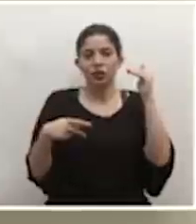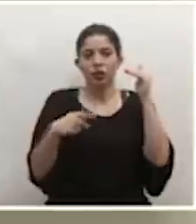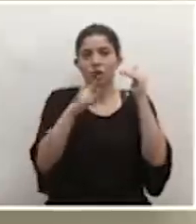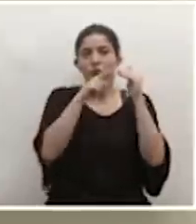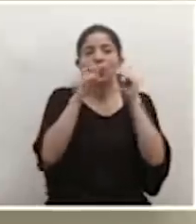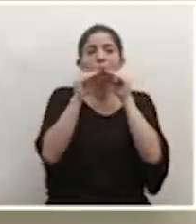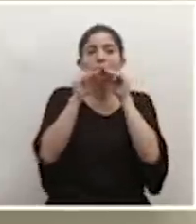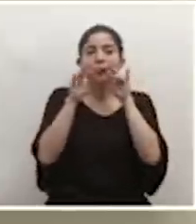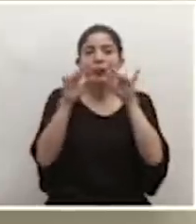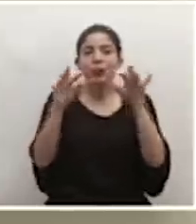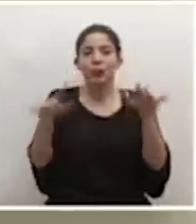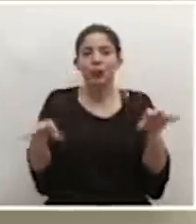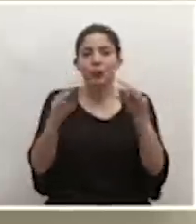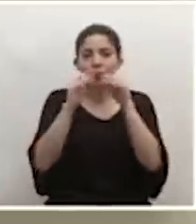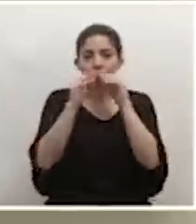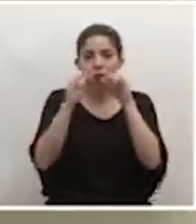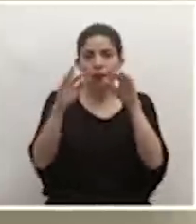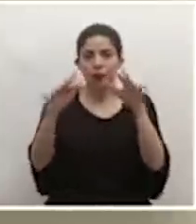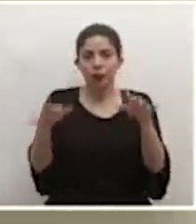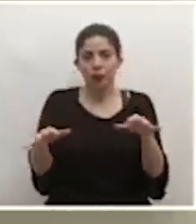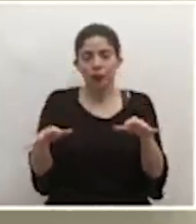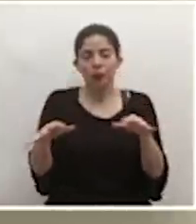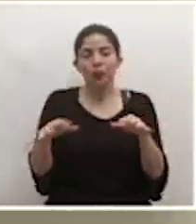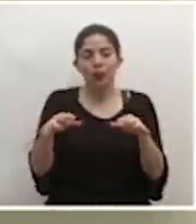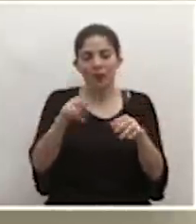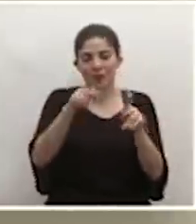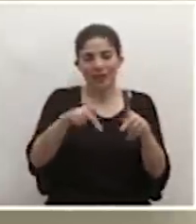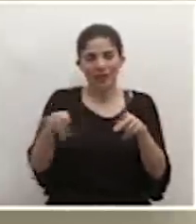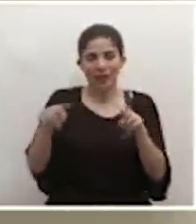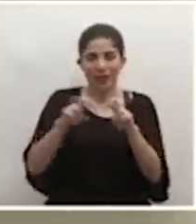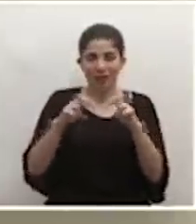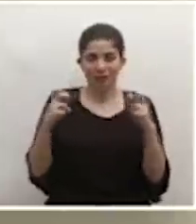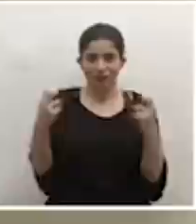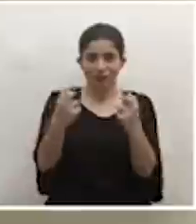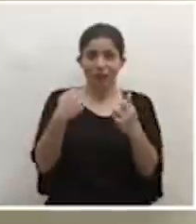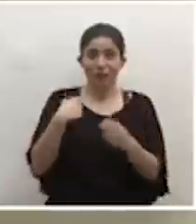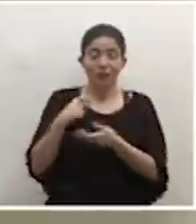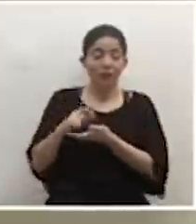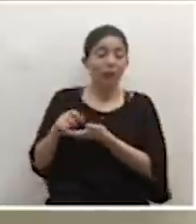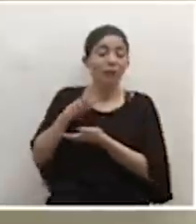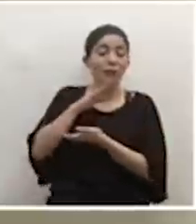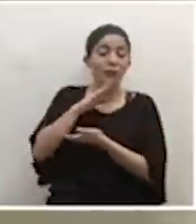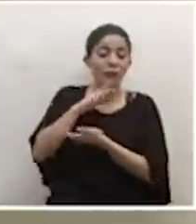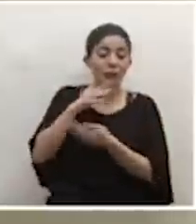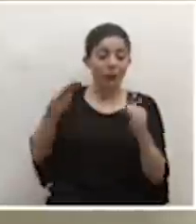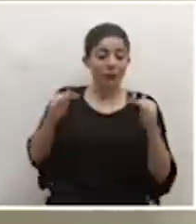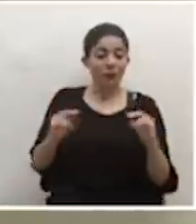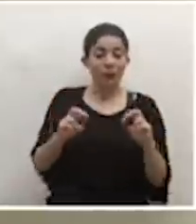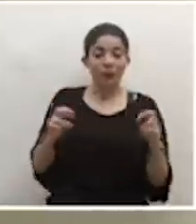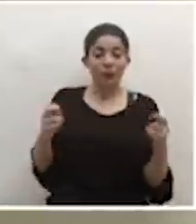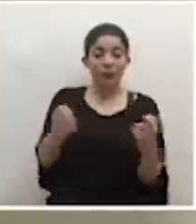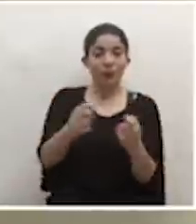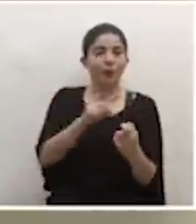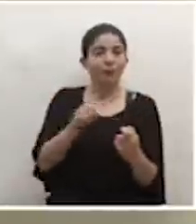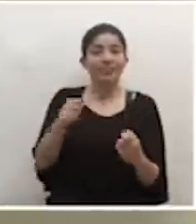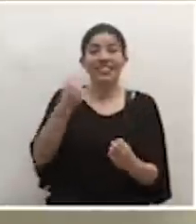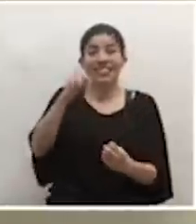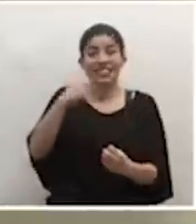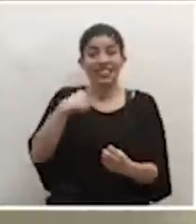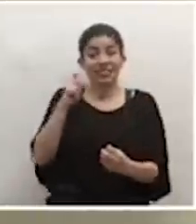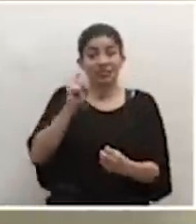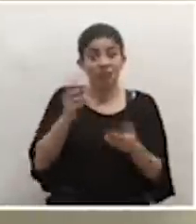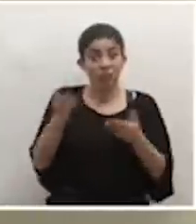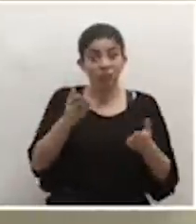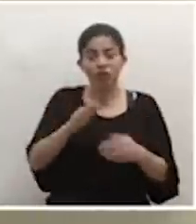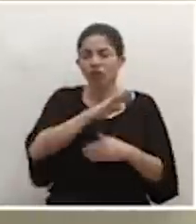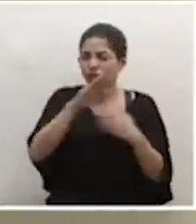gotitas de saliva vayan a llegar hacia las personas que están siendo atendidas. Entonces, todas las personas que atienden público será